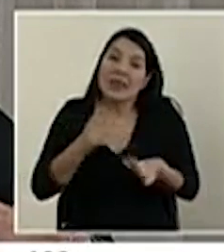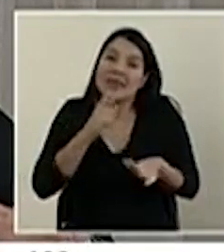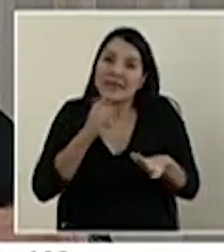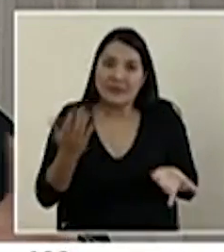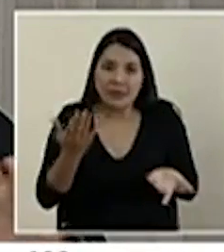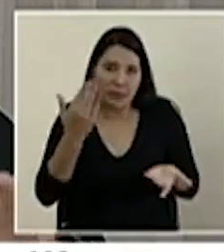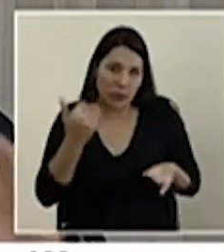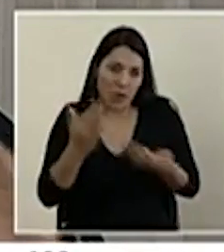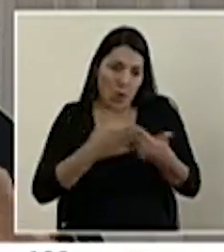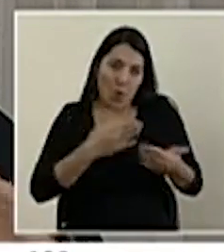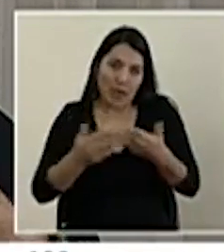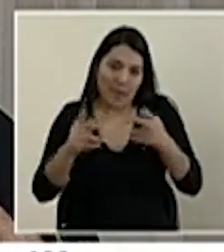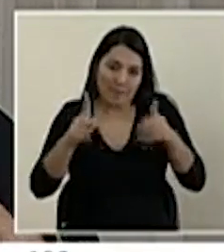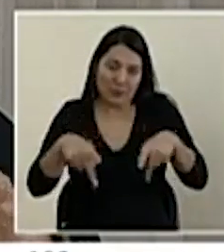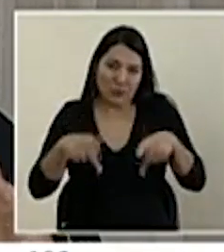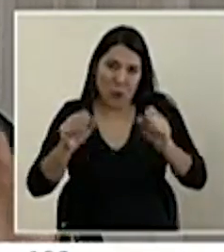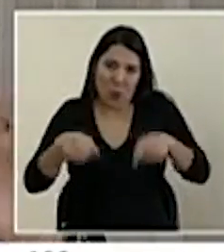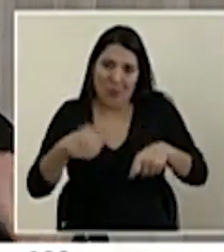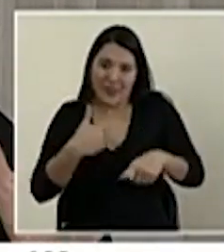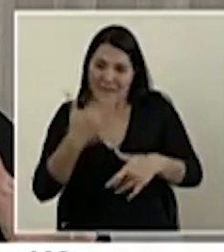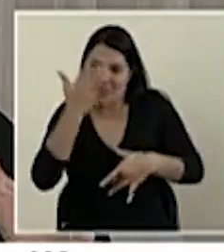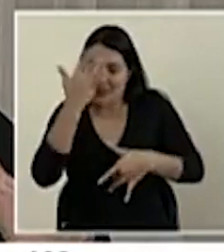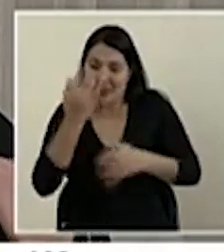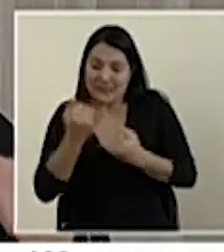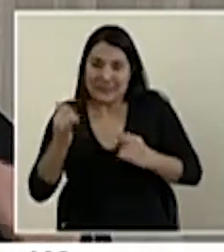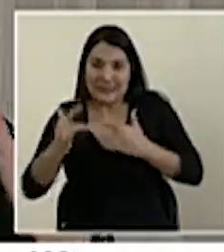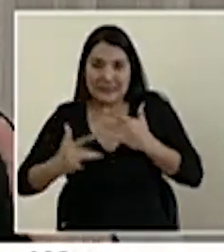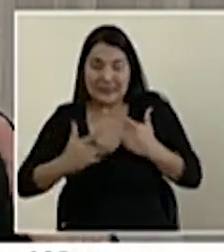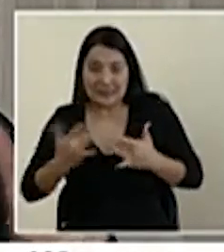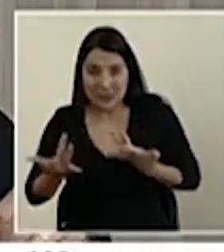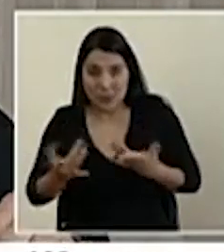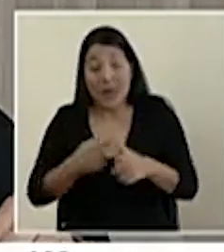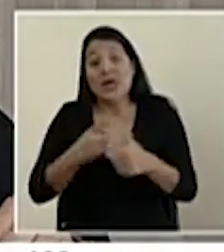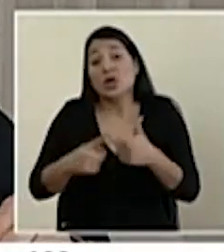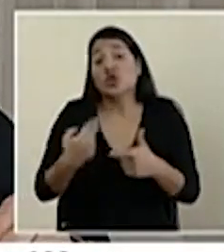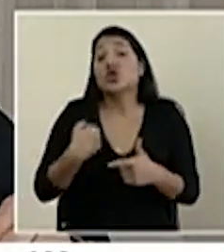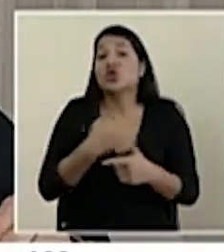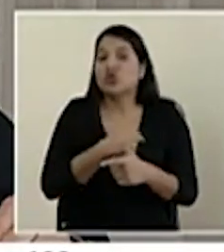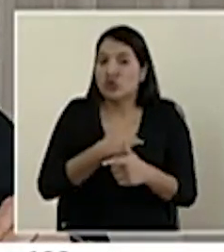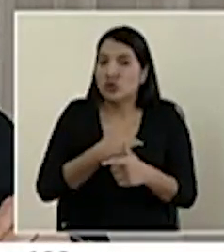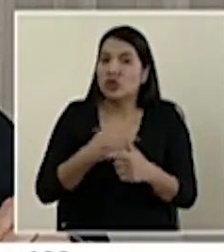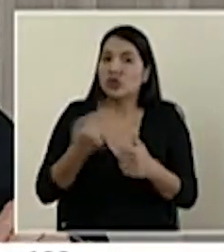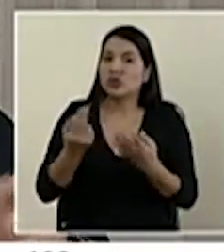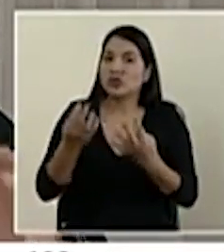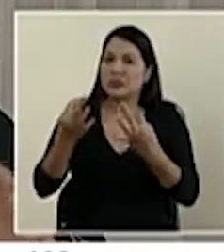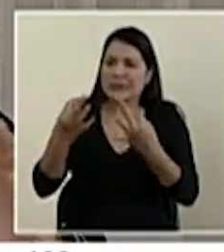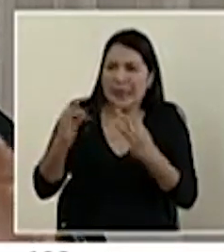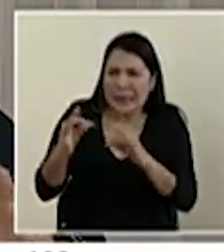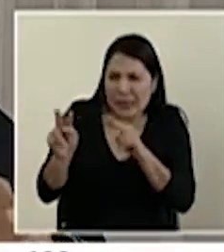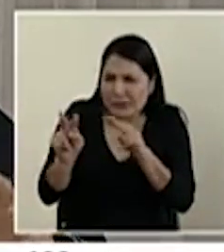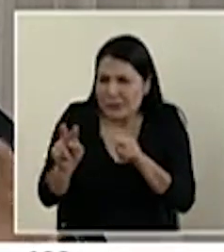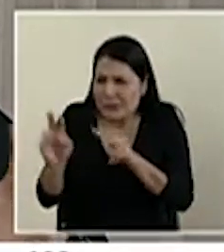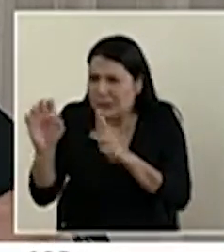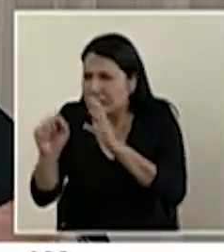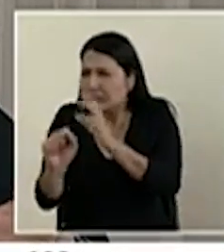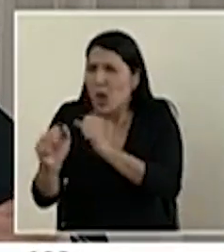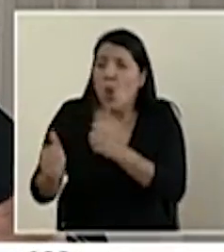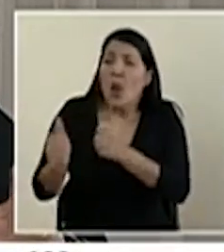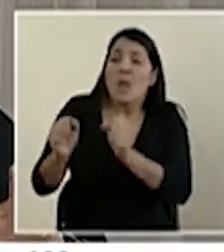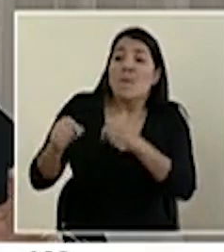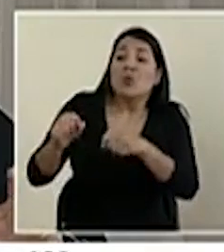puede ser asintomática. Nosotros seguimos parámetros que nos acercan a la vigilancia de personas asintomáticas y ya estamos también